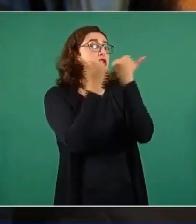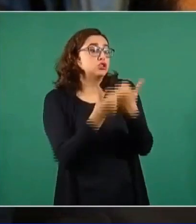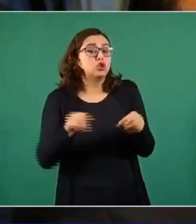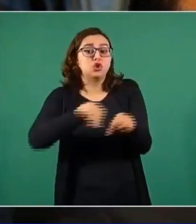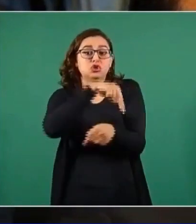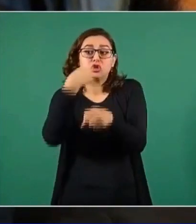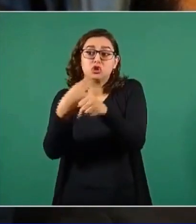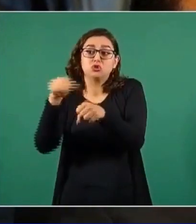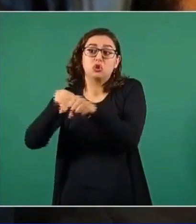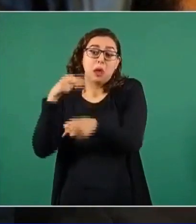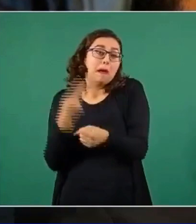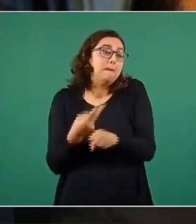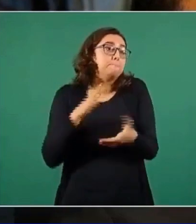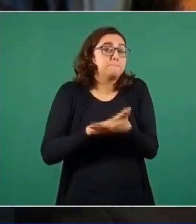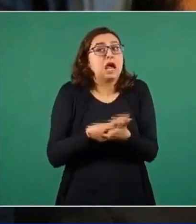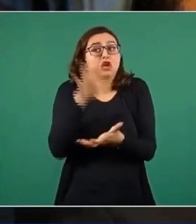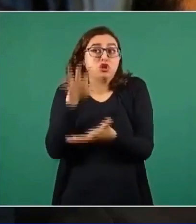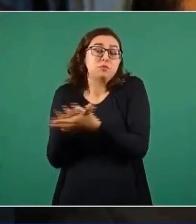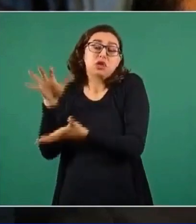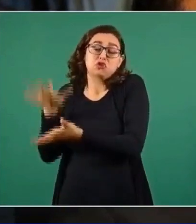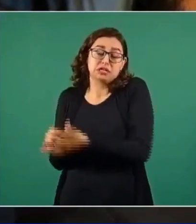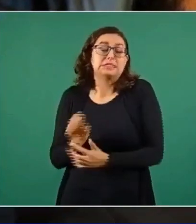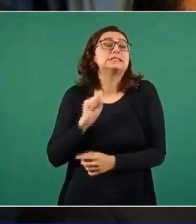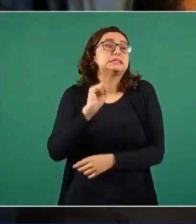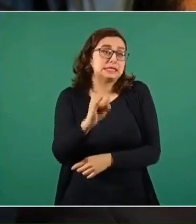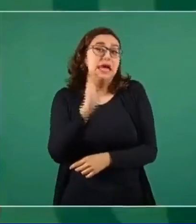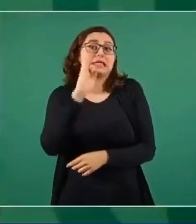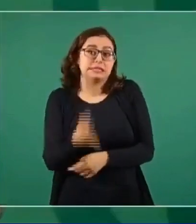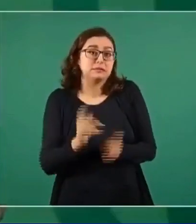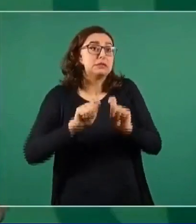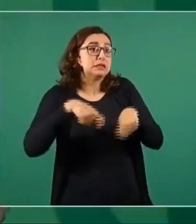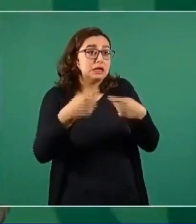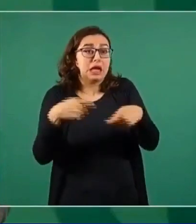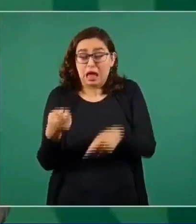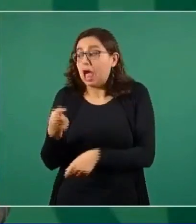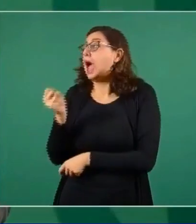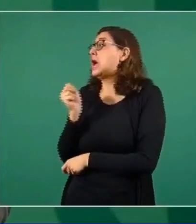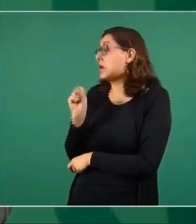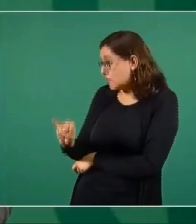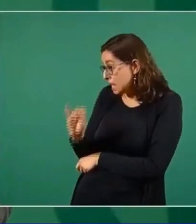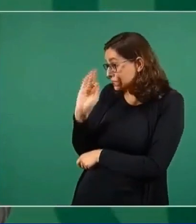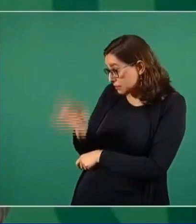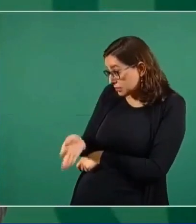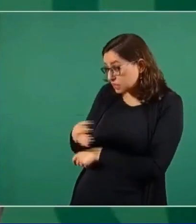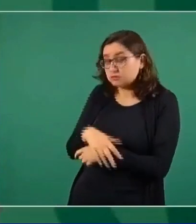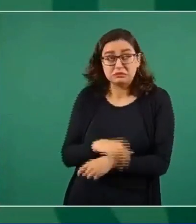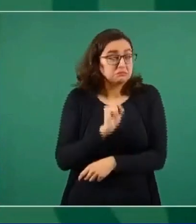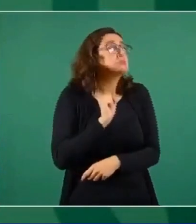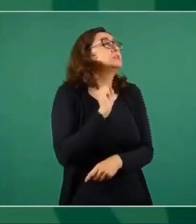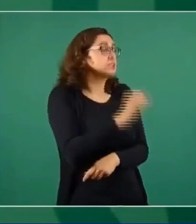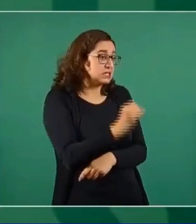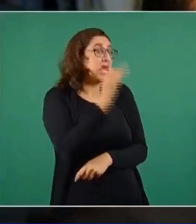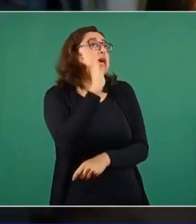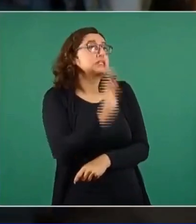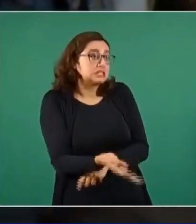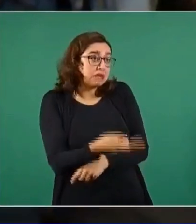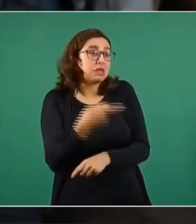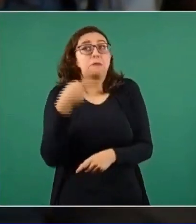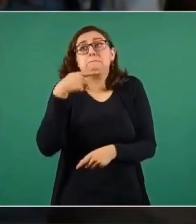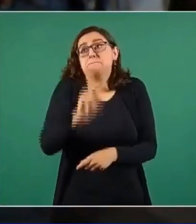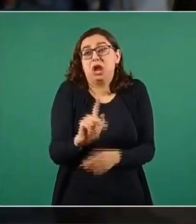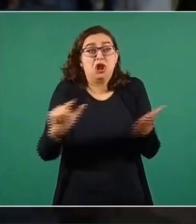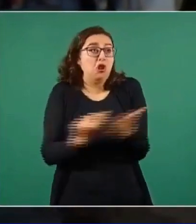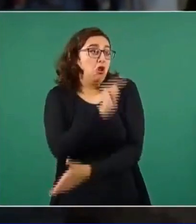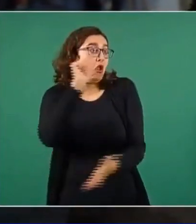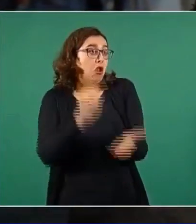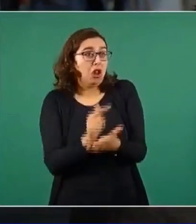de esas notarias se han entregado de esta misma manera como hoy las están entregando. Y ellos lo aceptan. Y lo han aceptado. Pero, aunque se está violentando